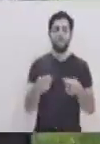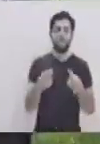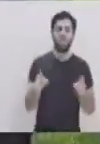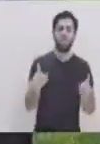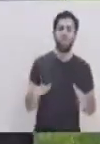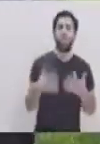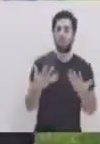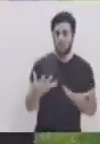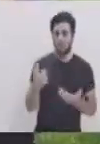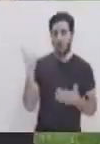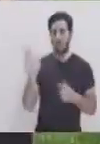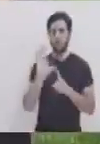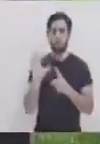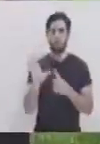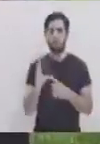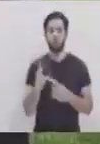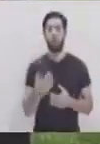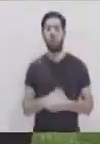a la música,